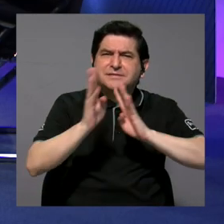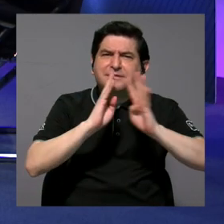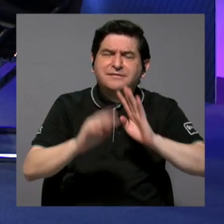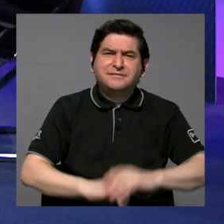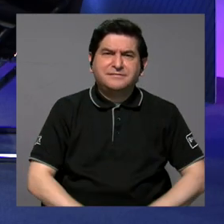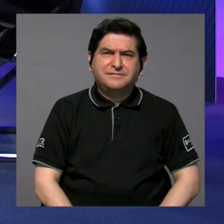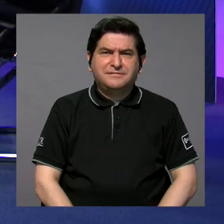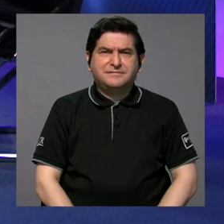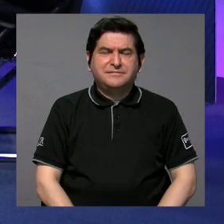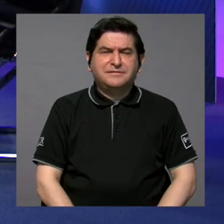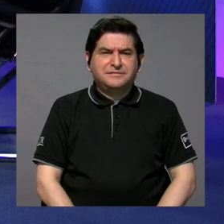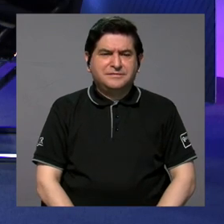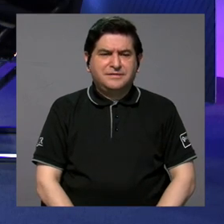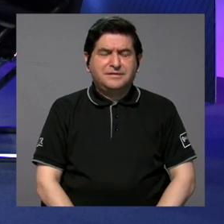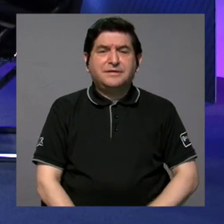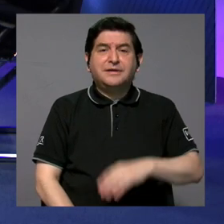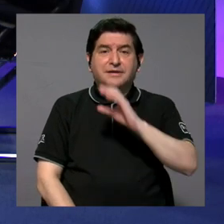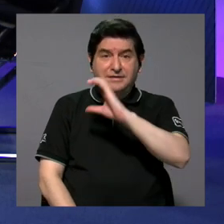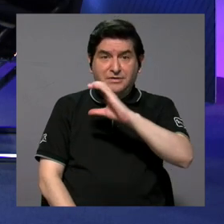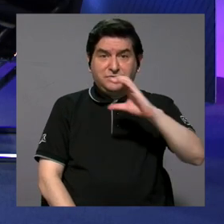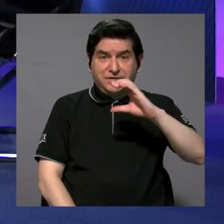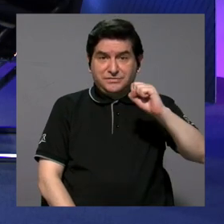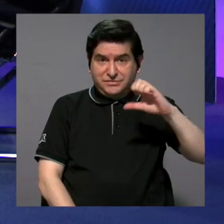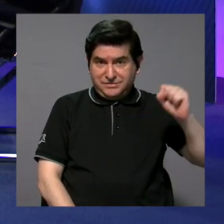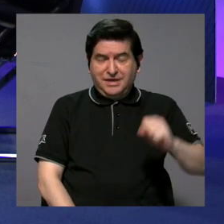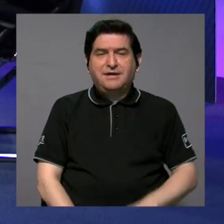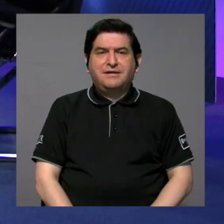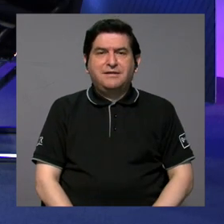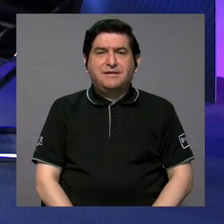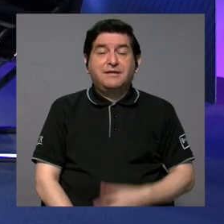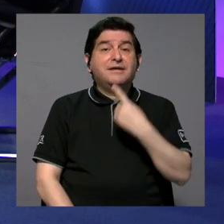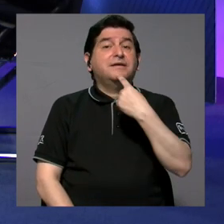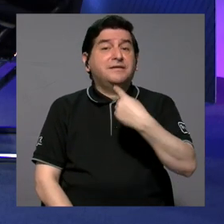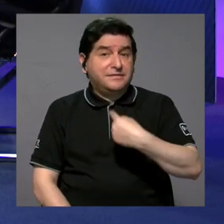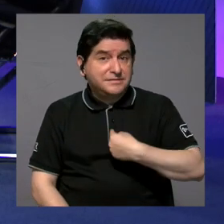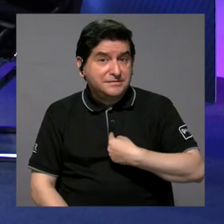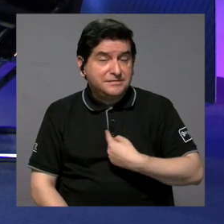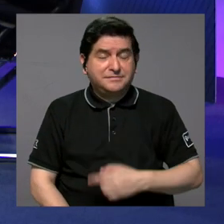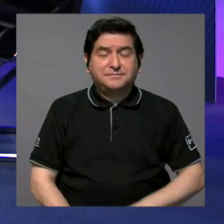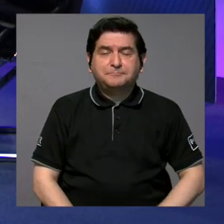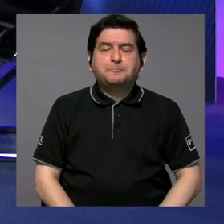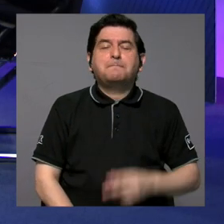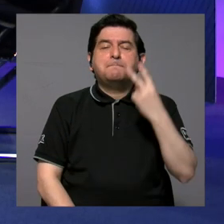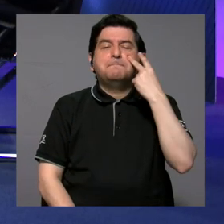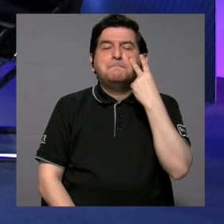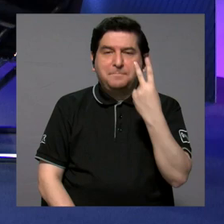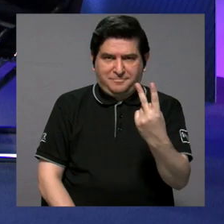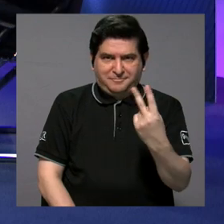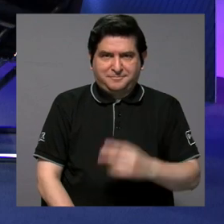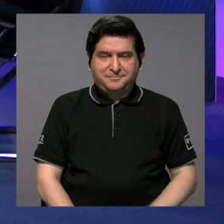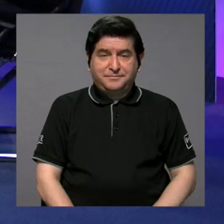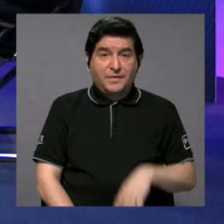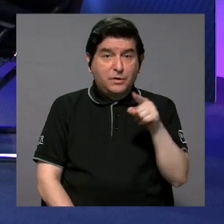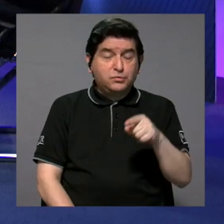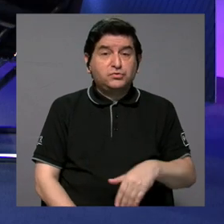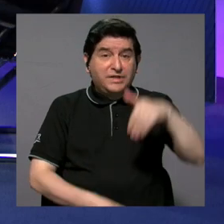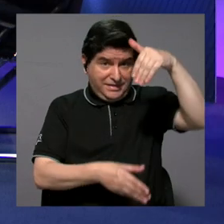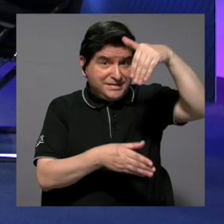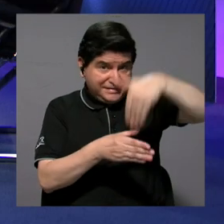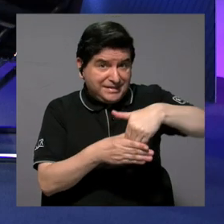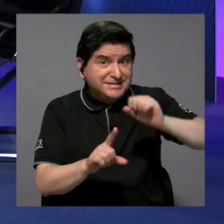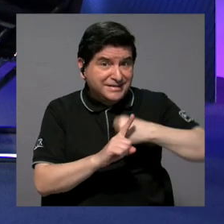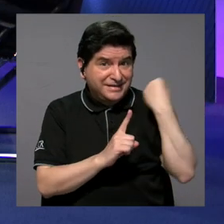la caja, ¿verdad? Y la caja nos dijo, vean, no, si van a entrar a esto,